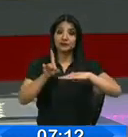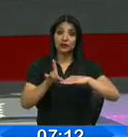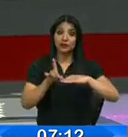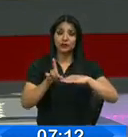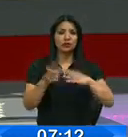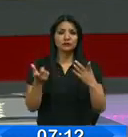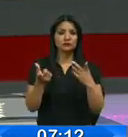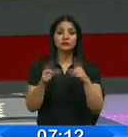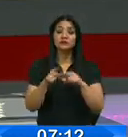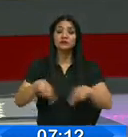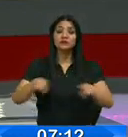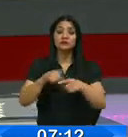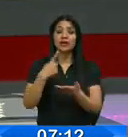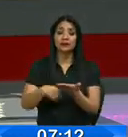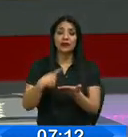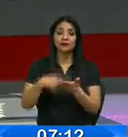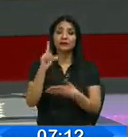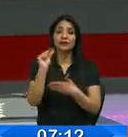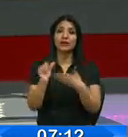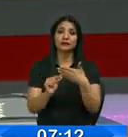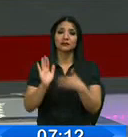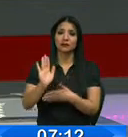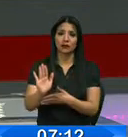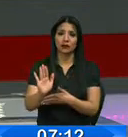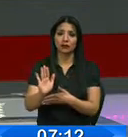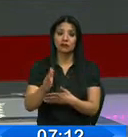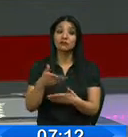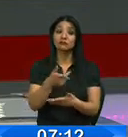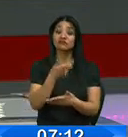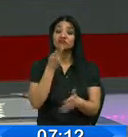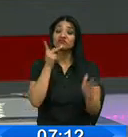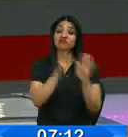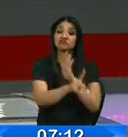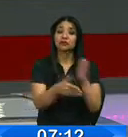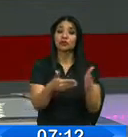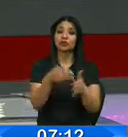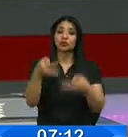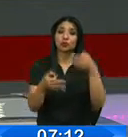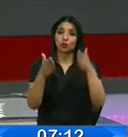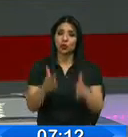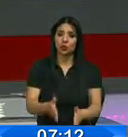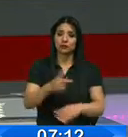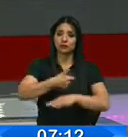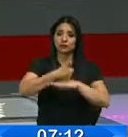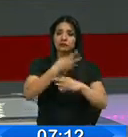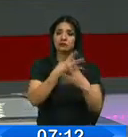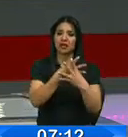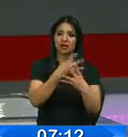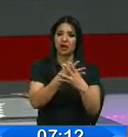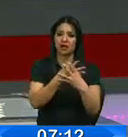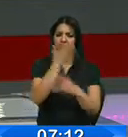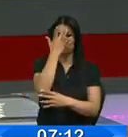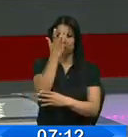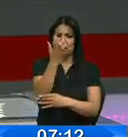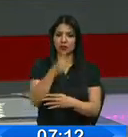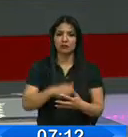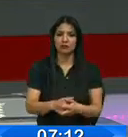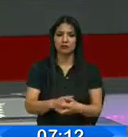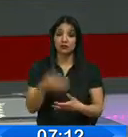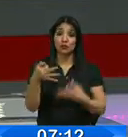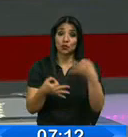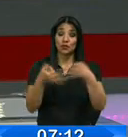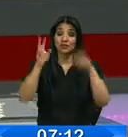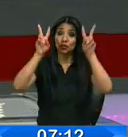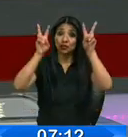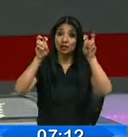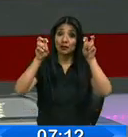Financiero y Económico, Leopoldo Quirós, interpuso una queja en contra de los jueces del Tribunal Penal por declarar en abandono la causa del caso